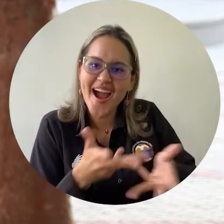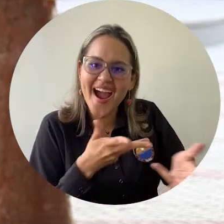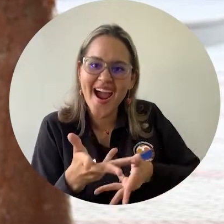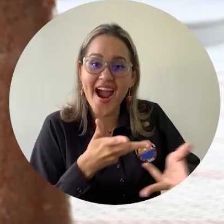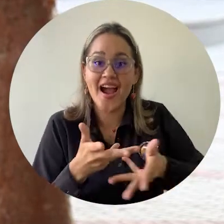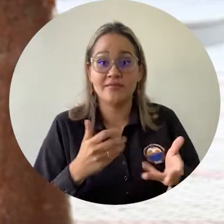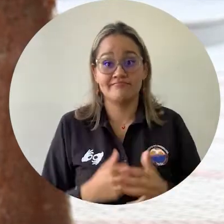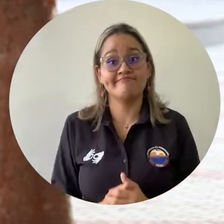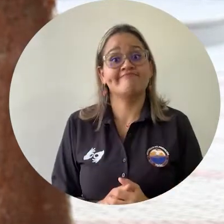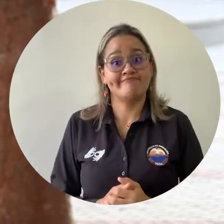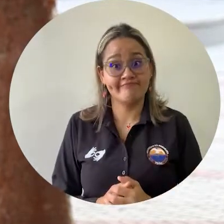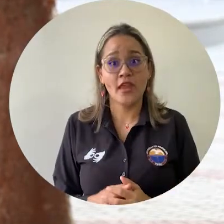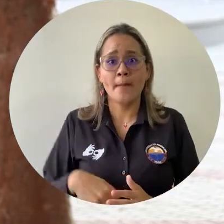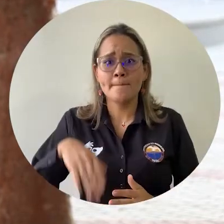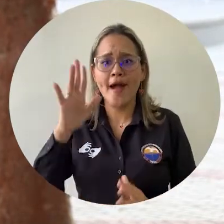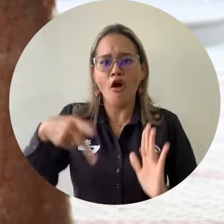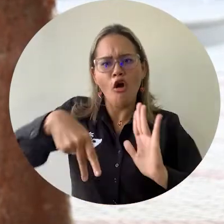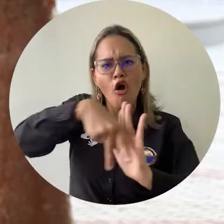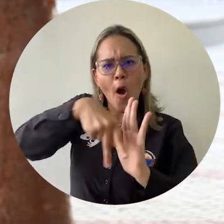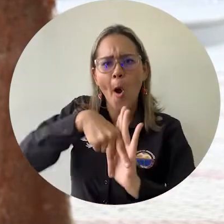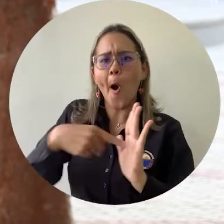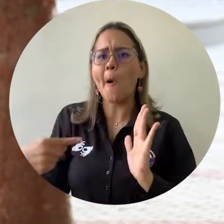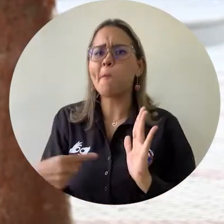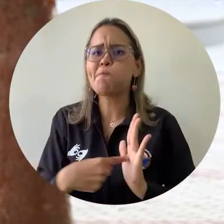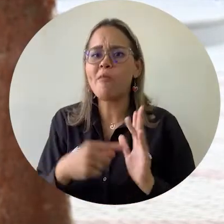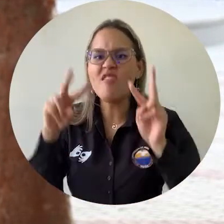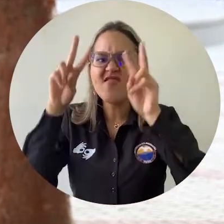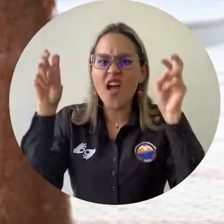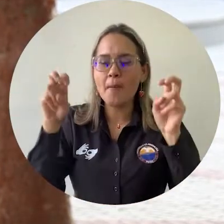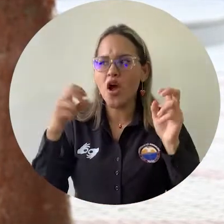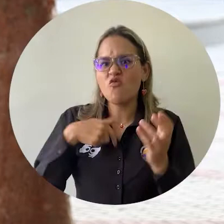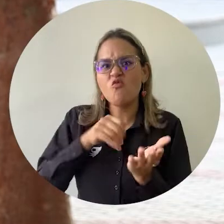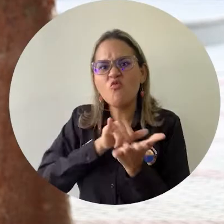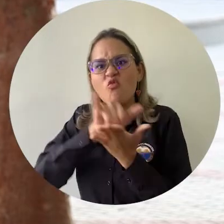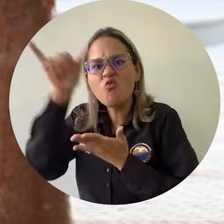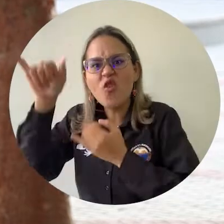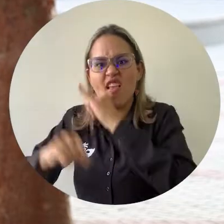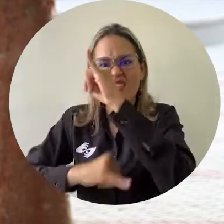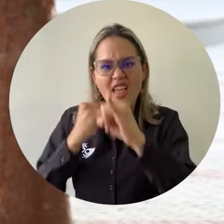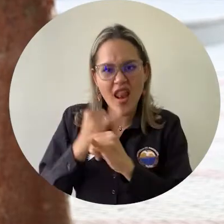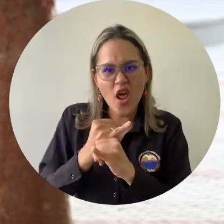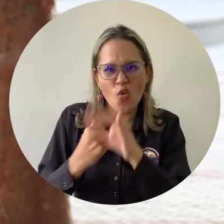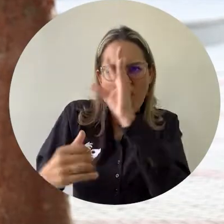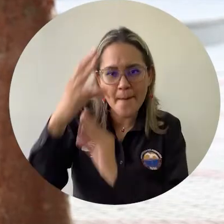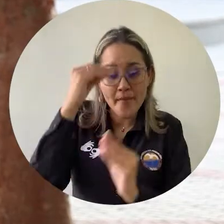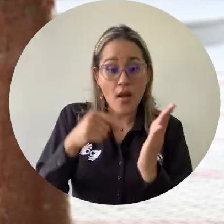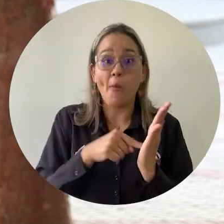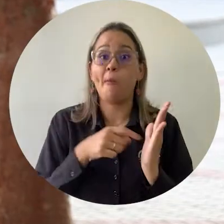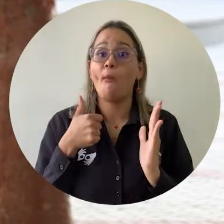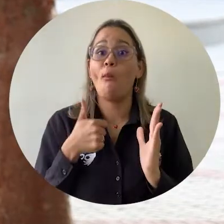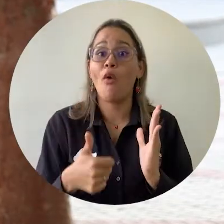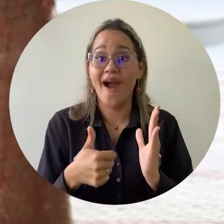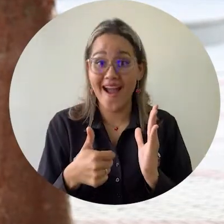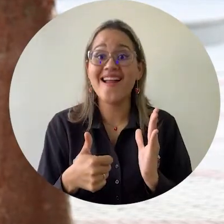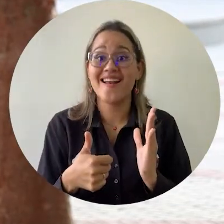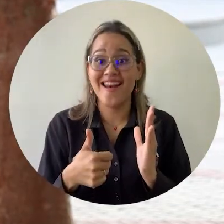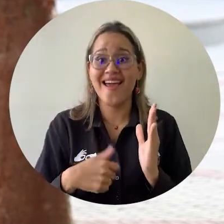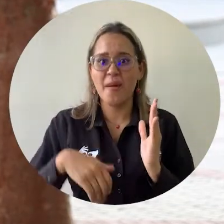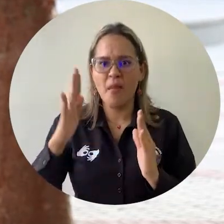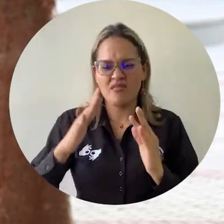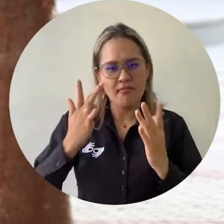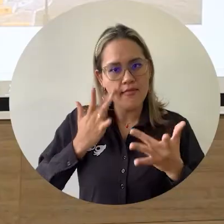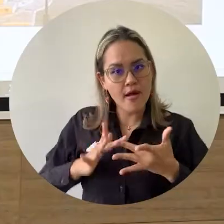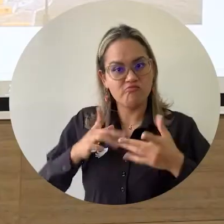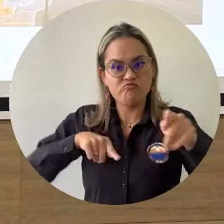internacional en nuestra hoja de vida va a hacer que podamos resaltar, digamos en los profesionales y el mundo